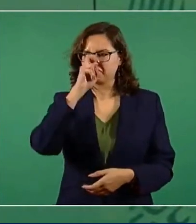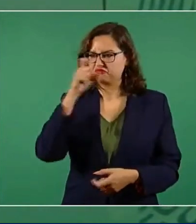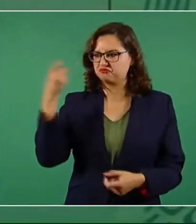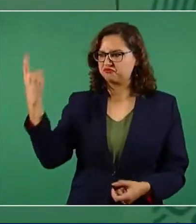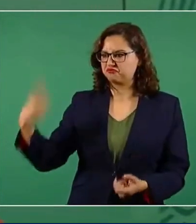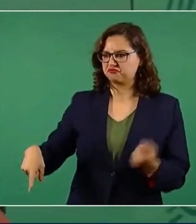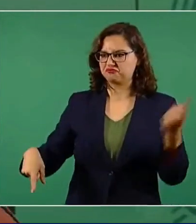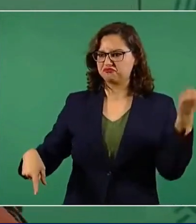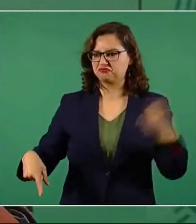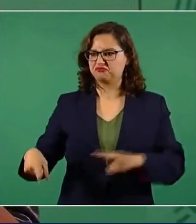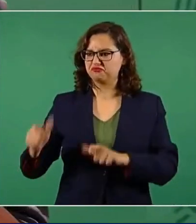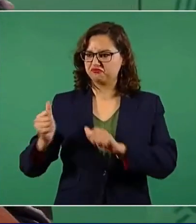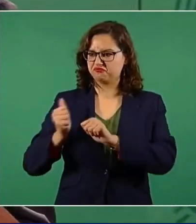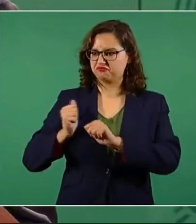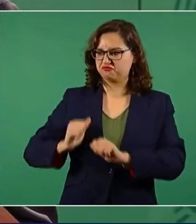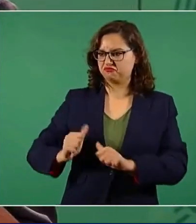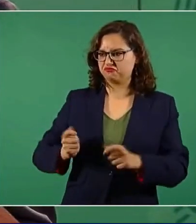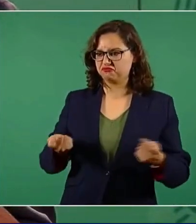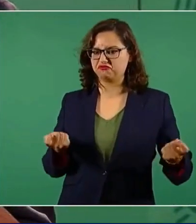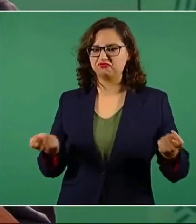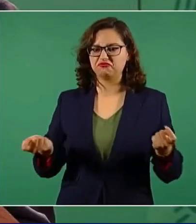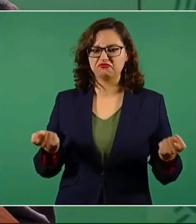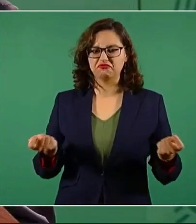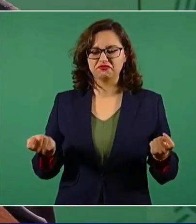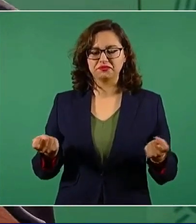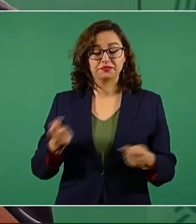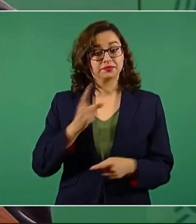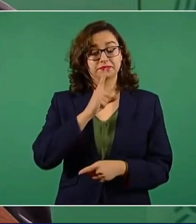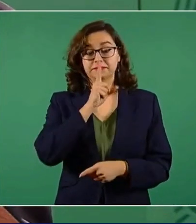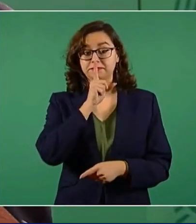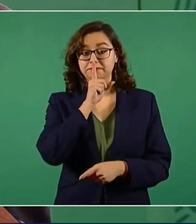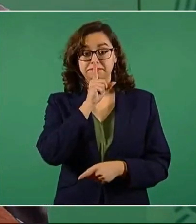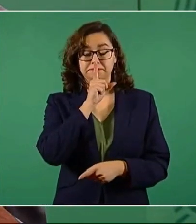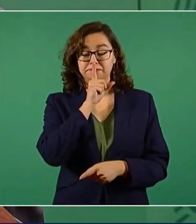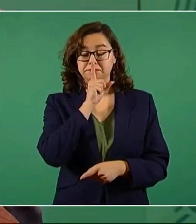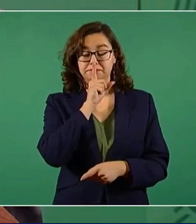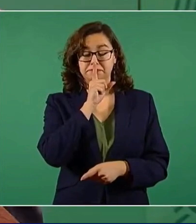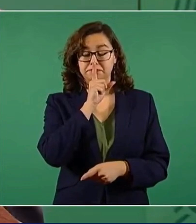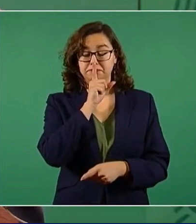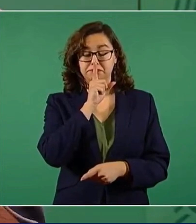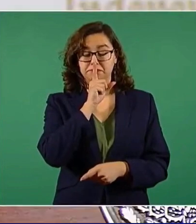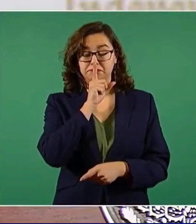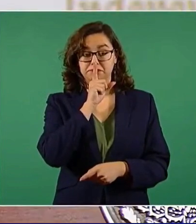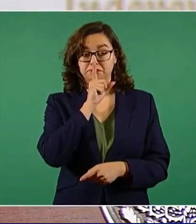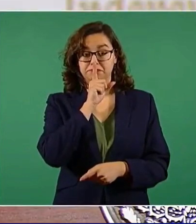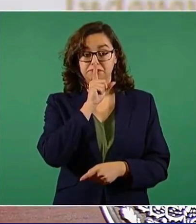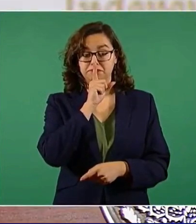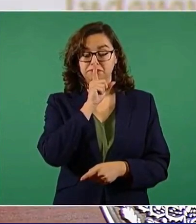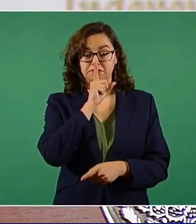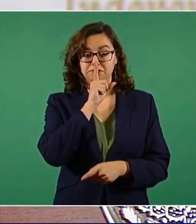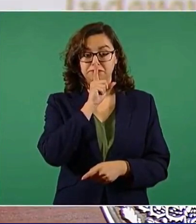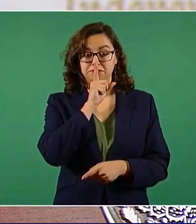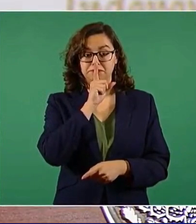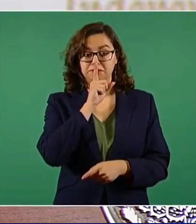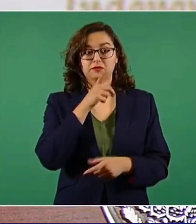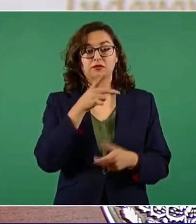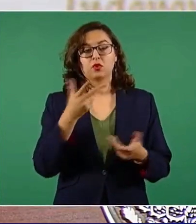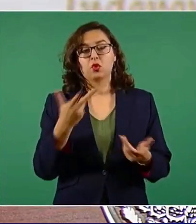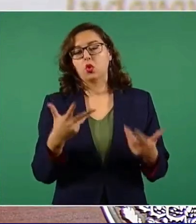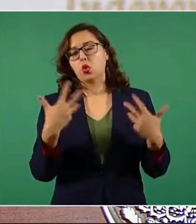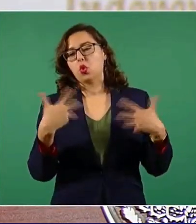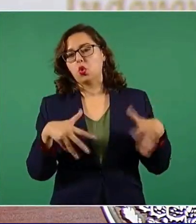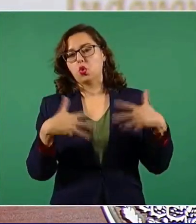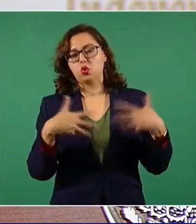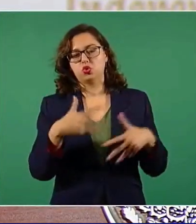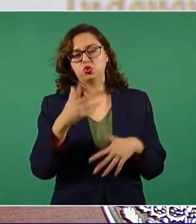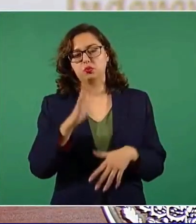ni gurús, Krause y Aguilar